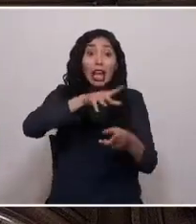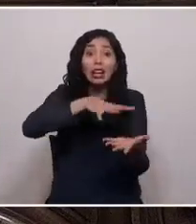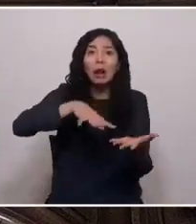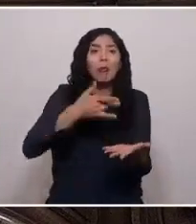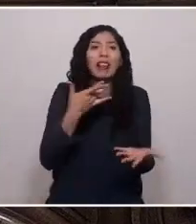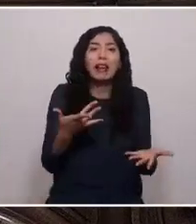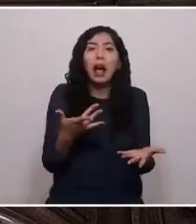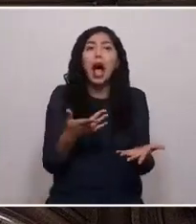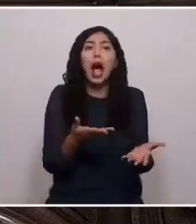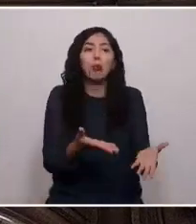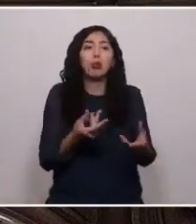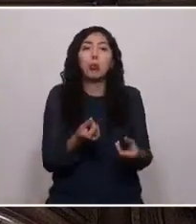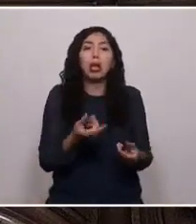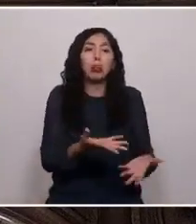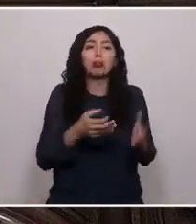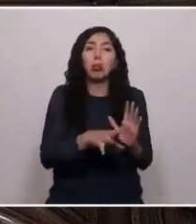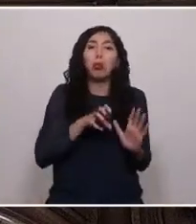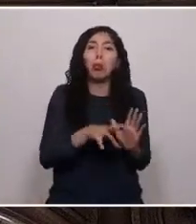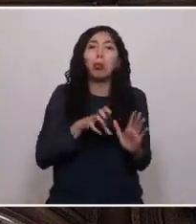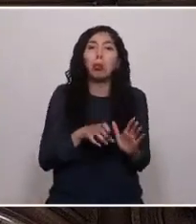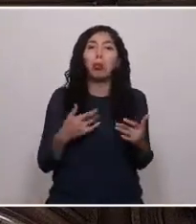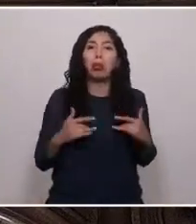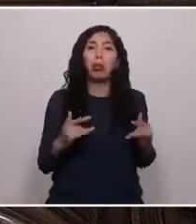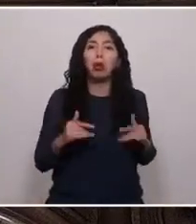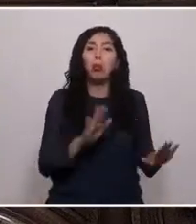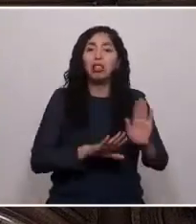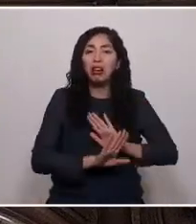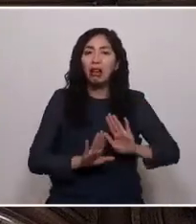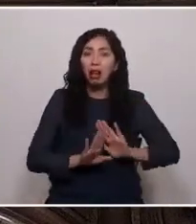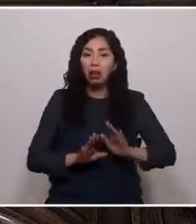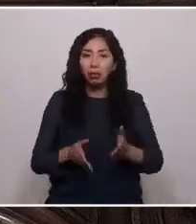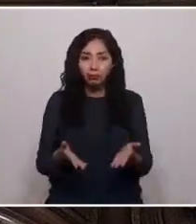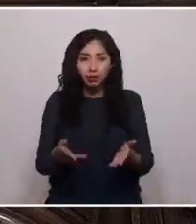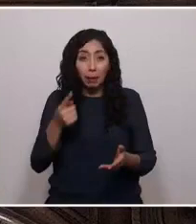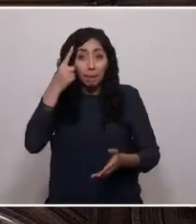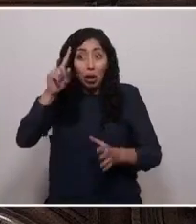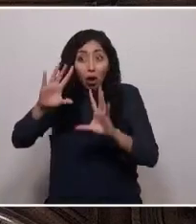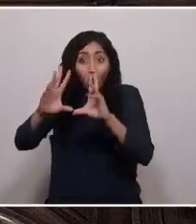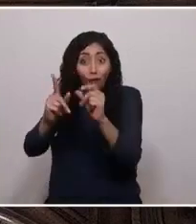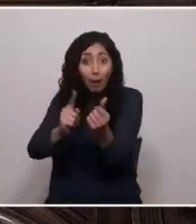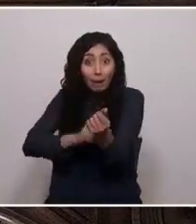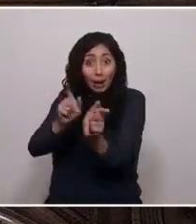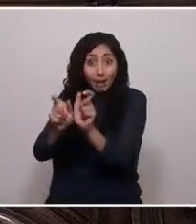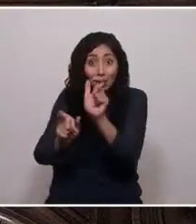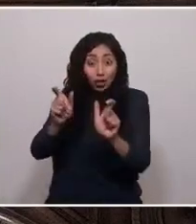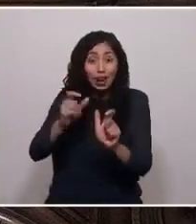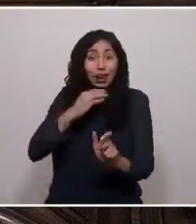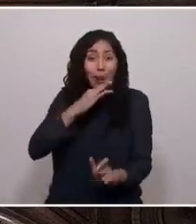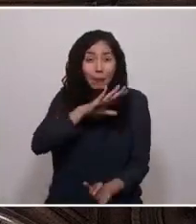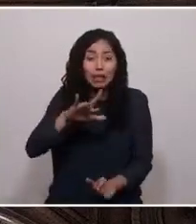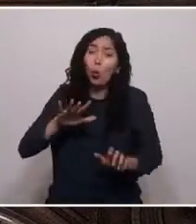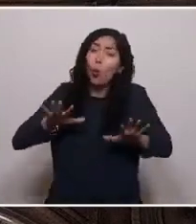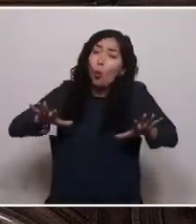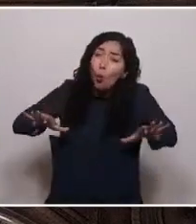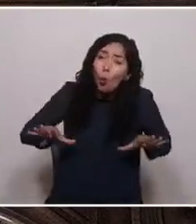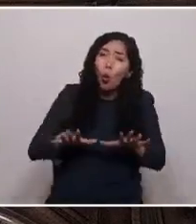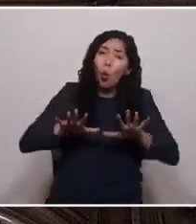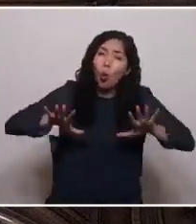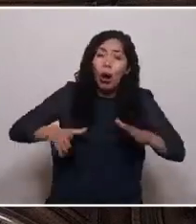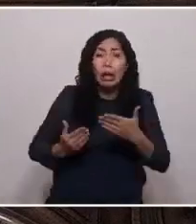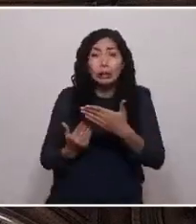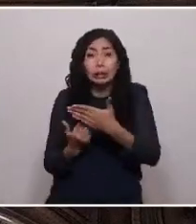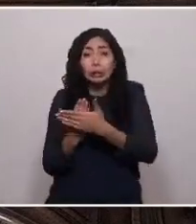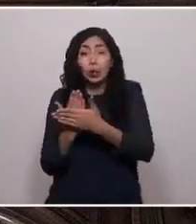producir y para explotar. Sin embargo, la familia campesina, con mucho esfuerzo, entre madrugadas,